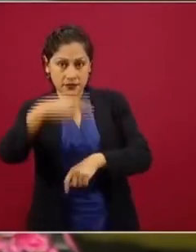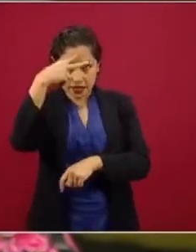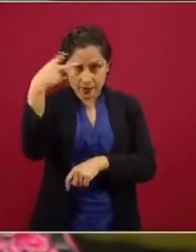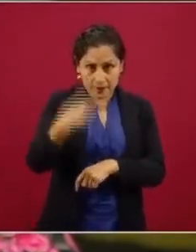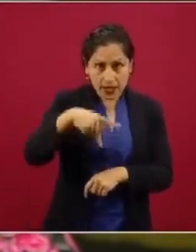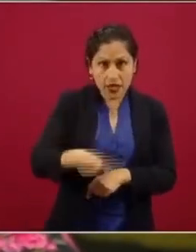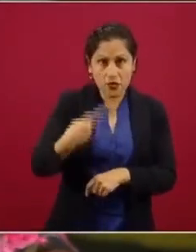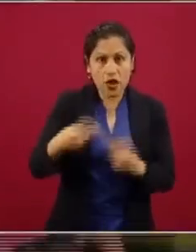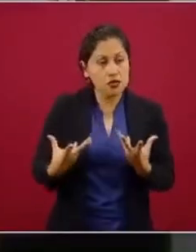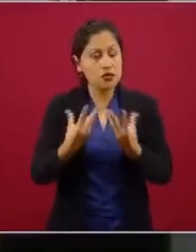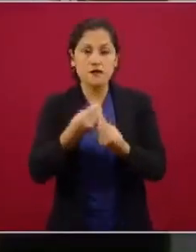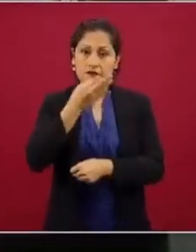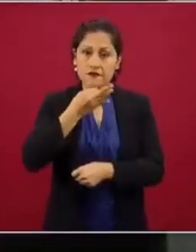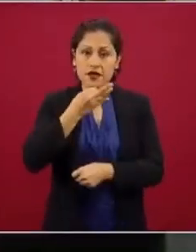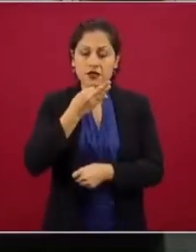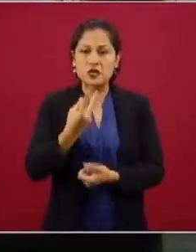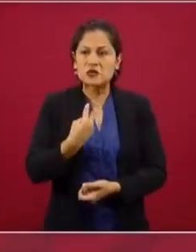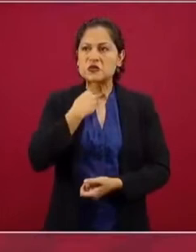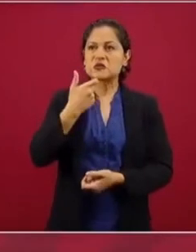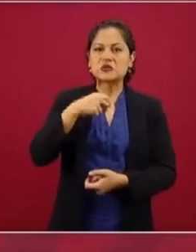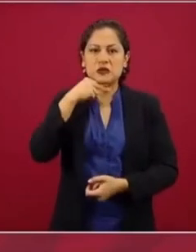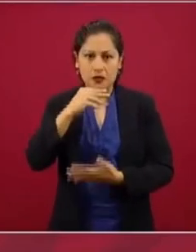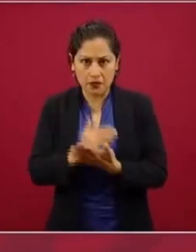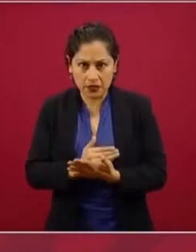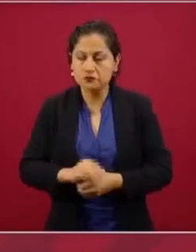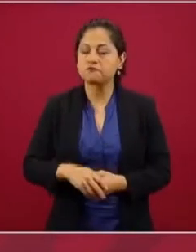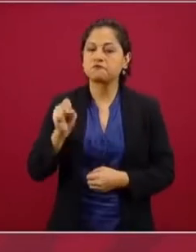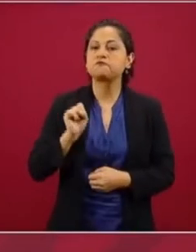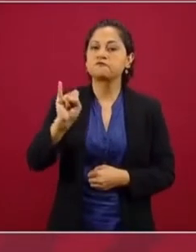económicas? Sí, yo creo que vamos a salir pronto.